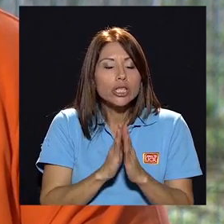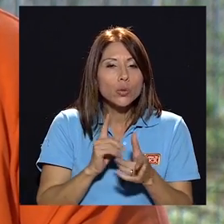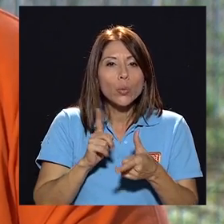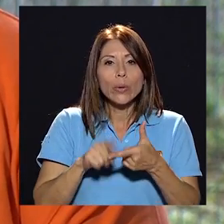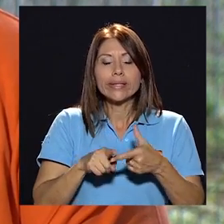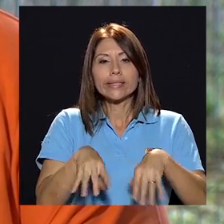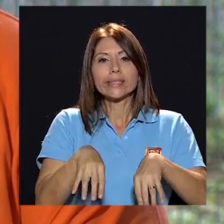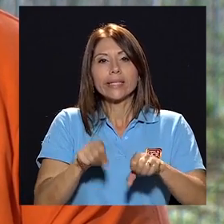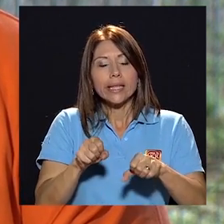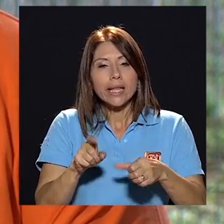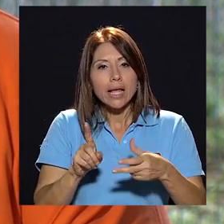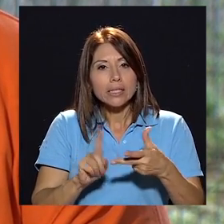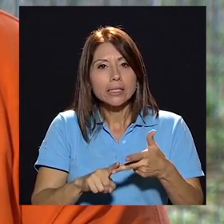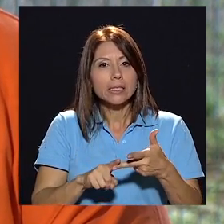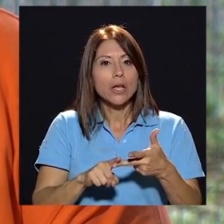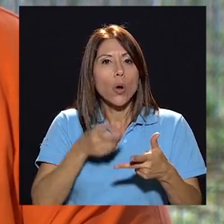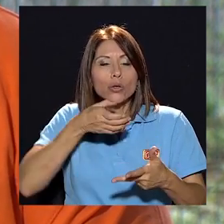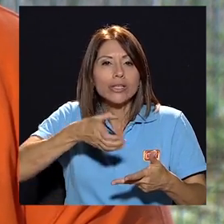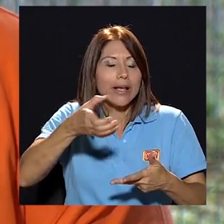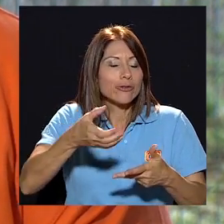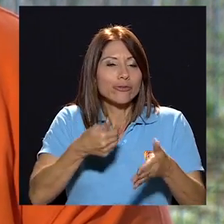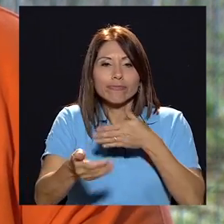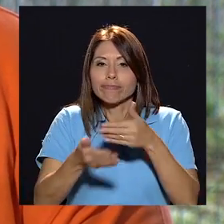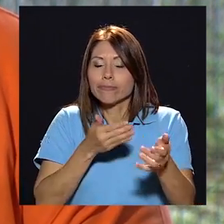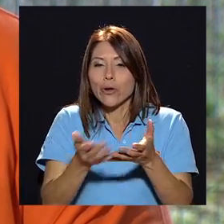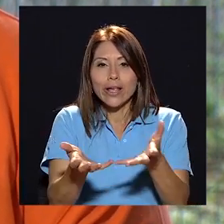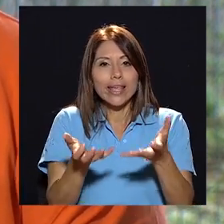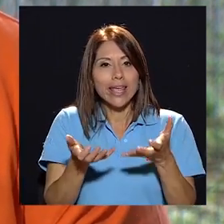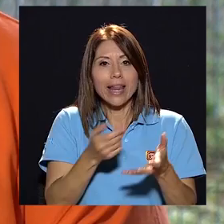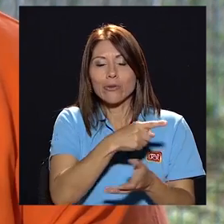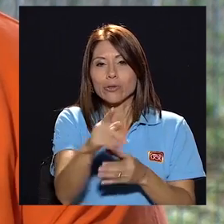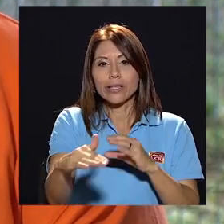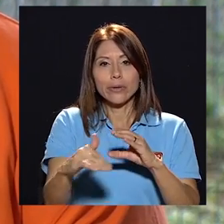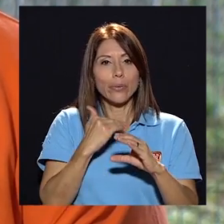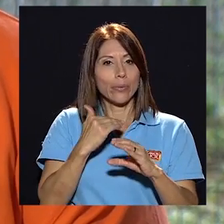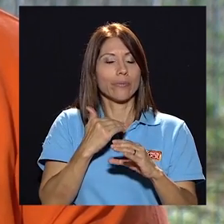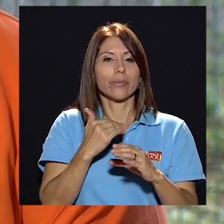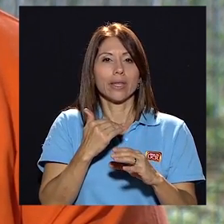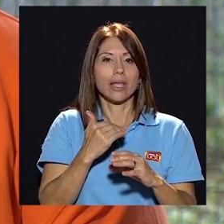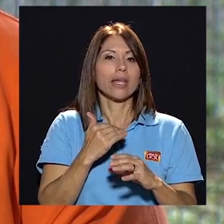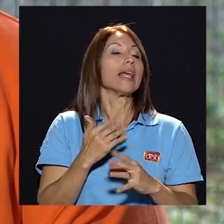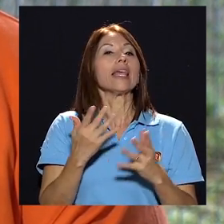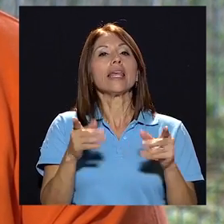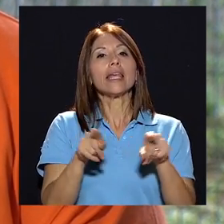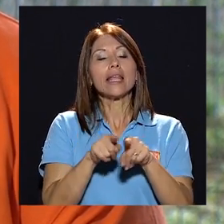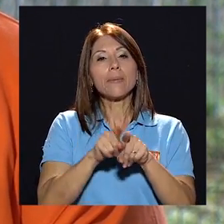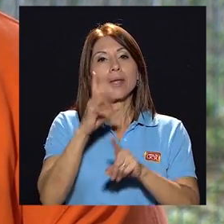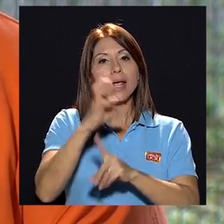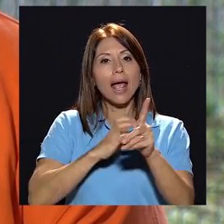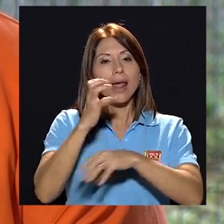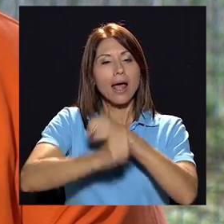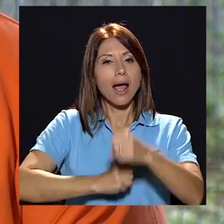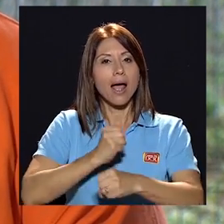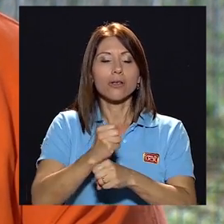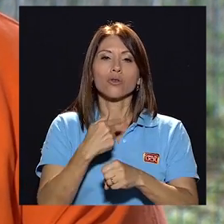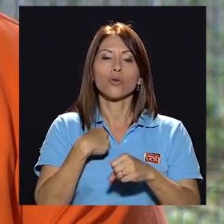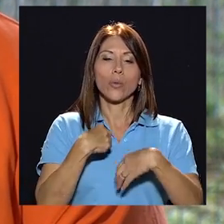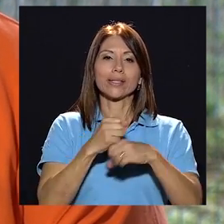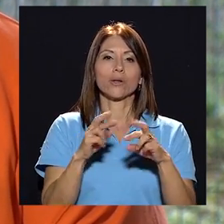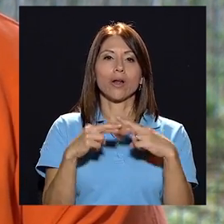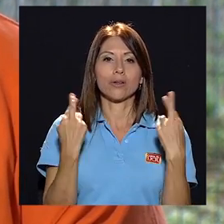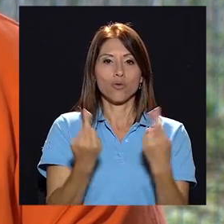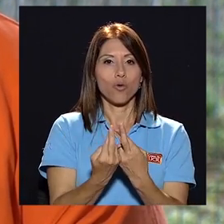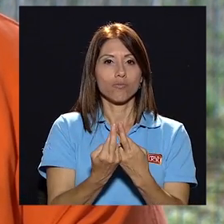citas, consejos, bueno, lo que quieran mandarme y cada año voy a hacer una